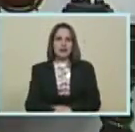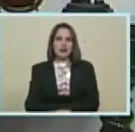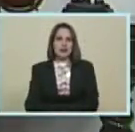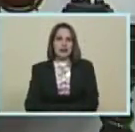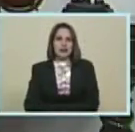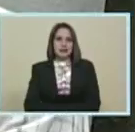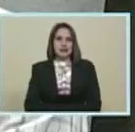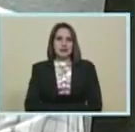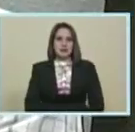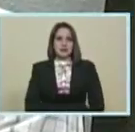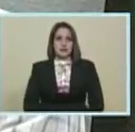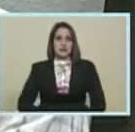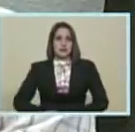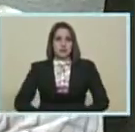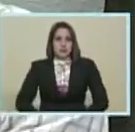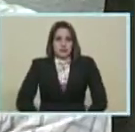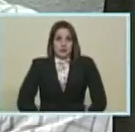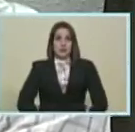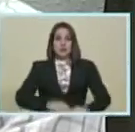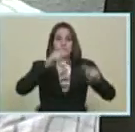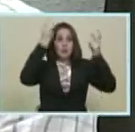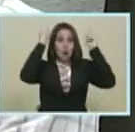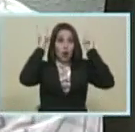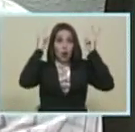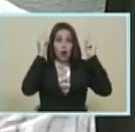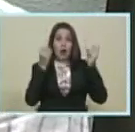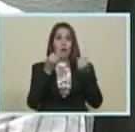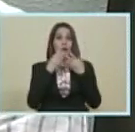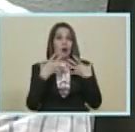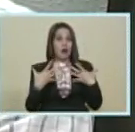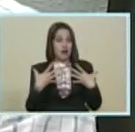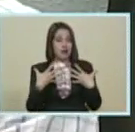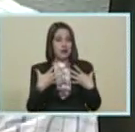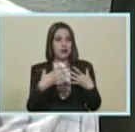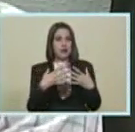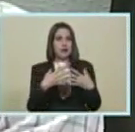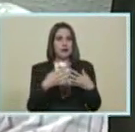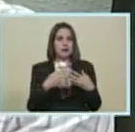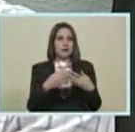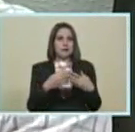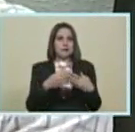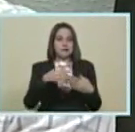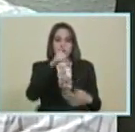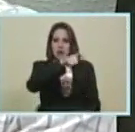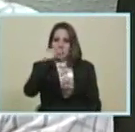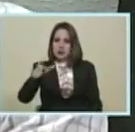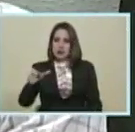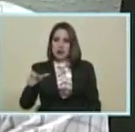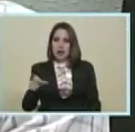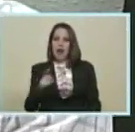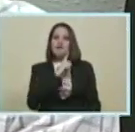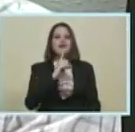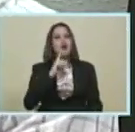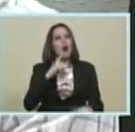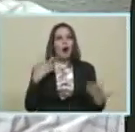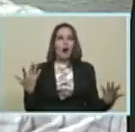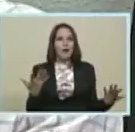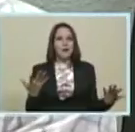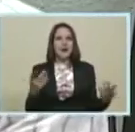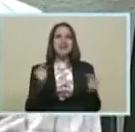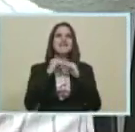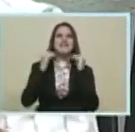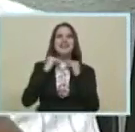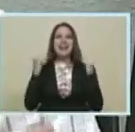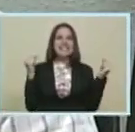El conejo animal Hermoso Que si tú das Un conejito Pues mucha gente Lo asume Como le pone nombre Como le colocó un